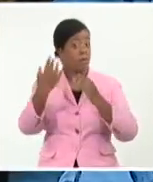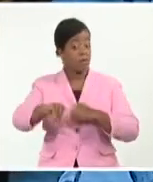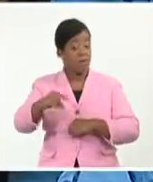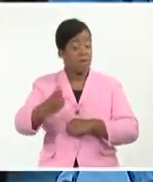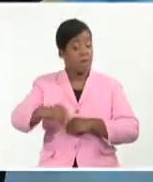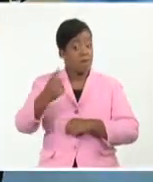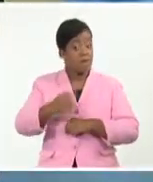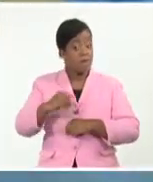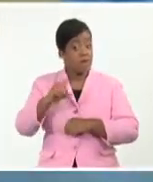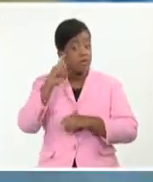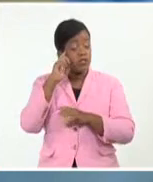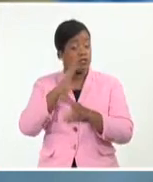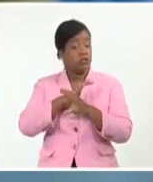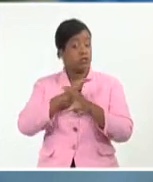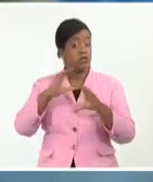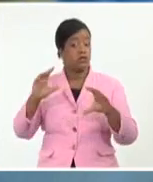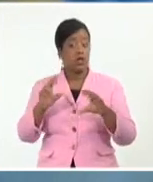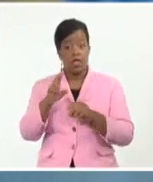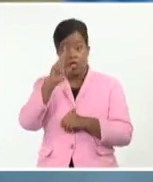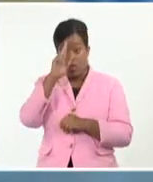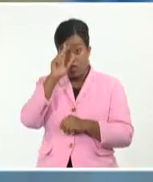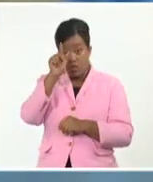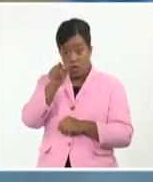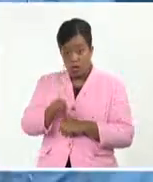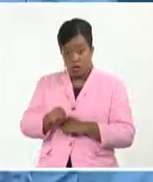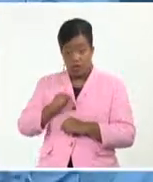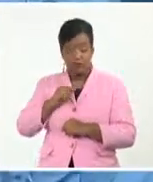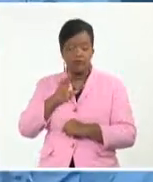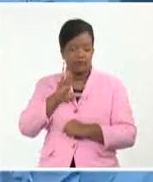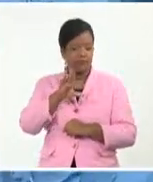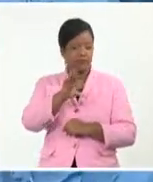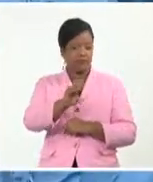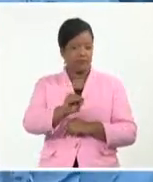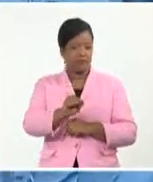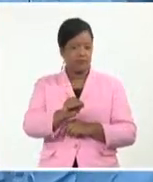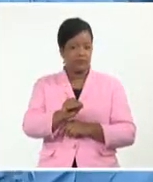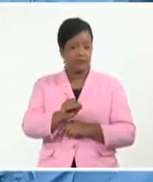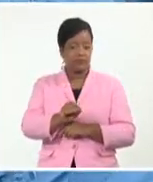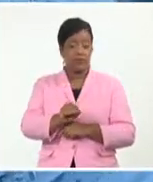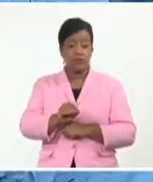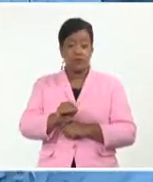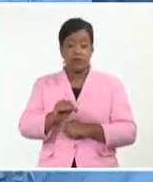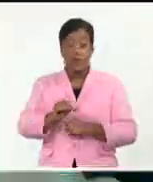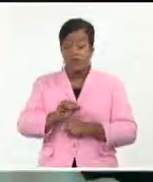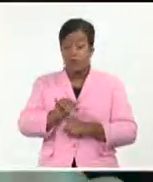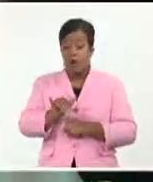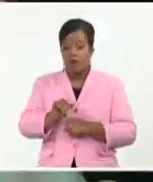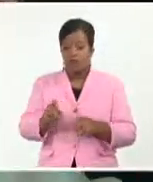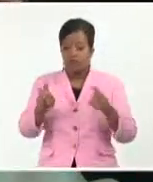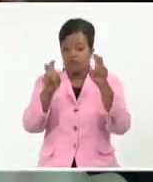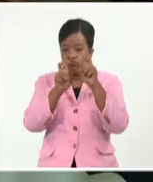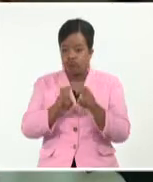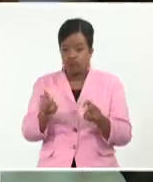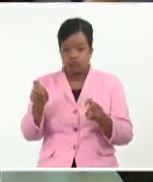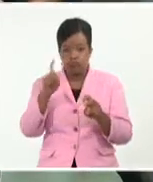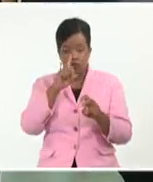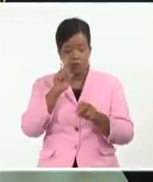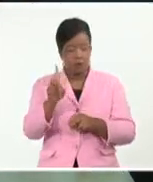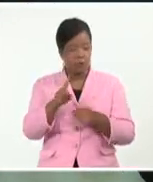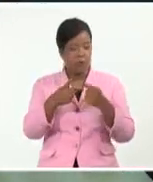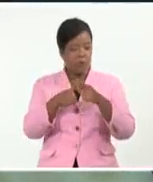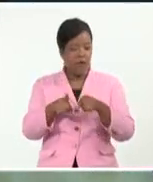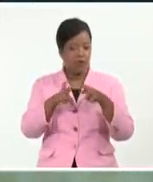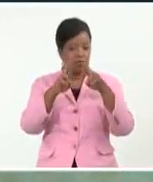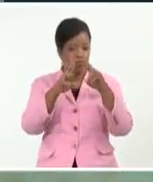Lo ha dicho el doctor, no son estudios concluyentes, pero los resultados sí van siendo alentadores hasta este minuto. Y la